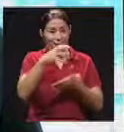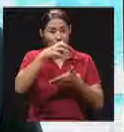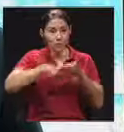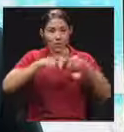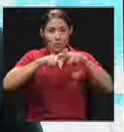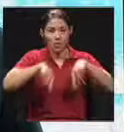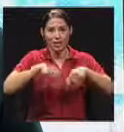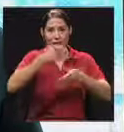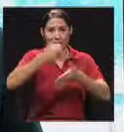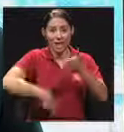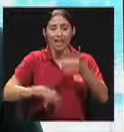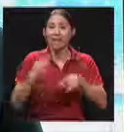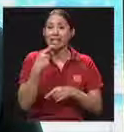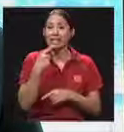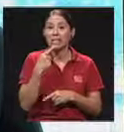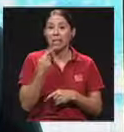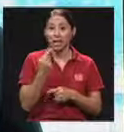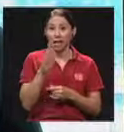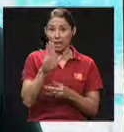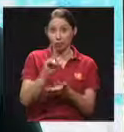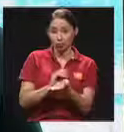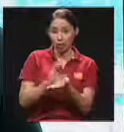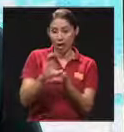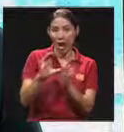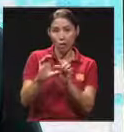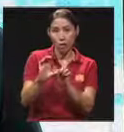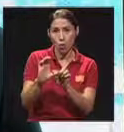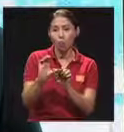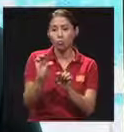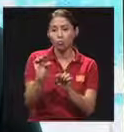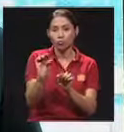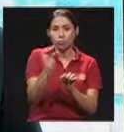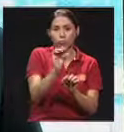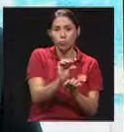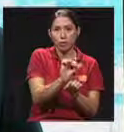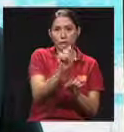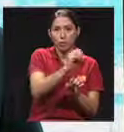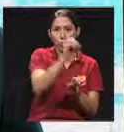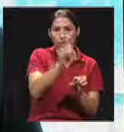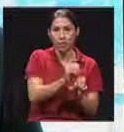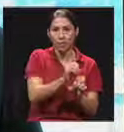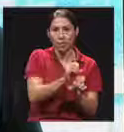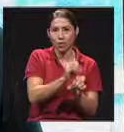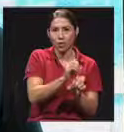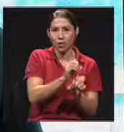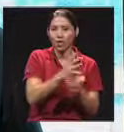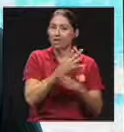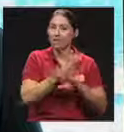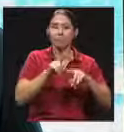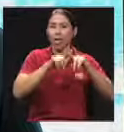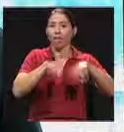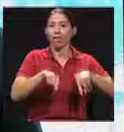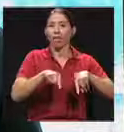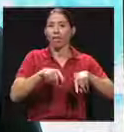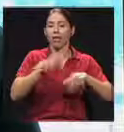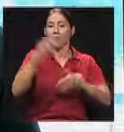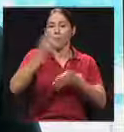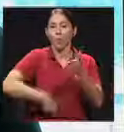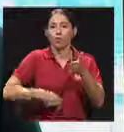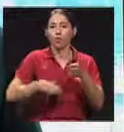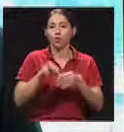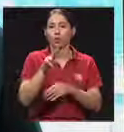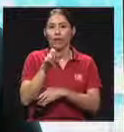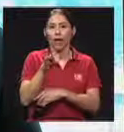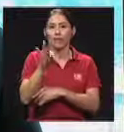exoneración fiscal dice que uno puede ahorrar hasta el 10% de su salario y está exento de impuestos sobre la renta, que